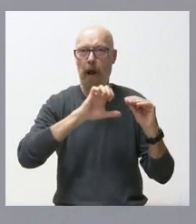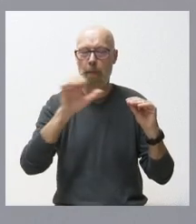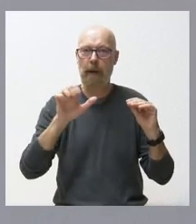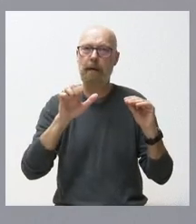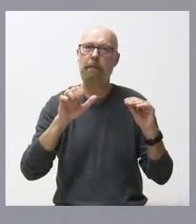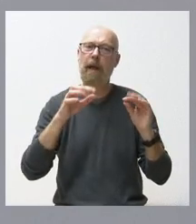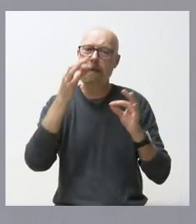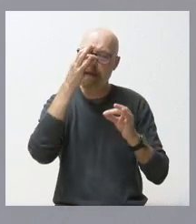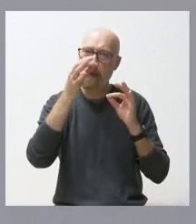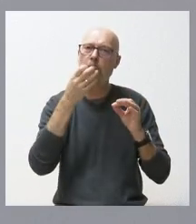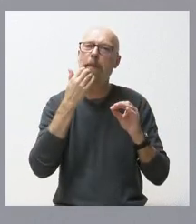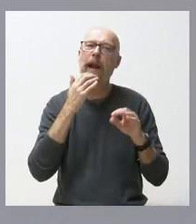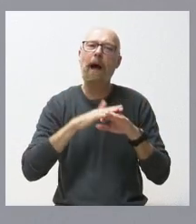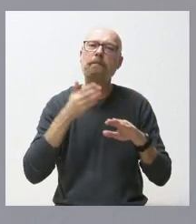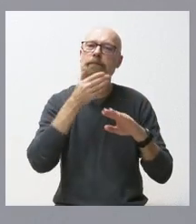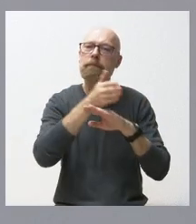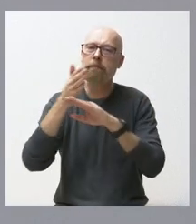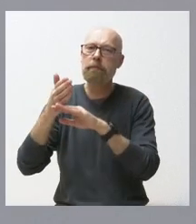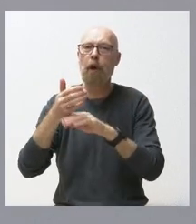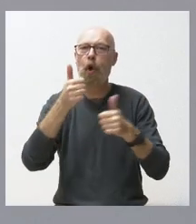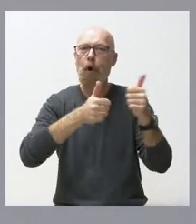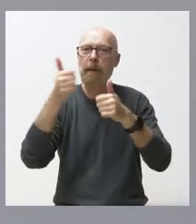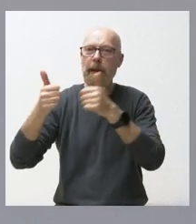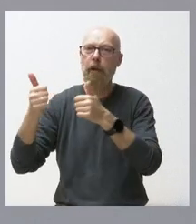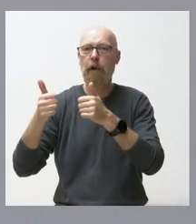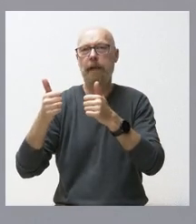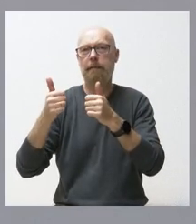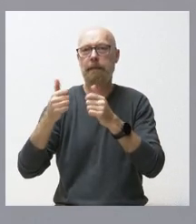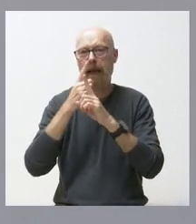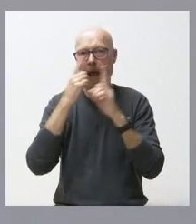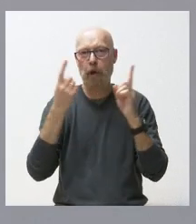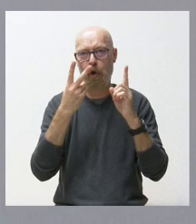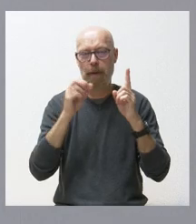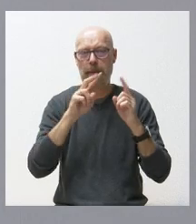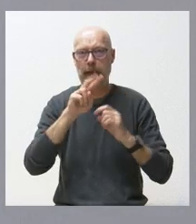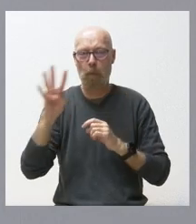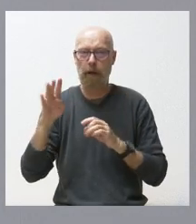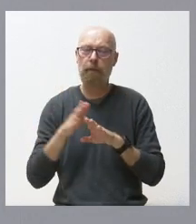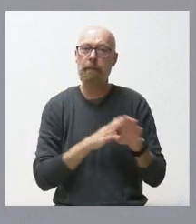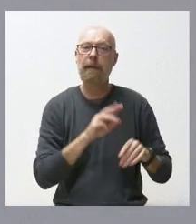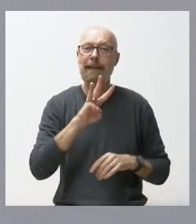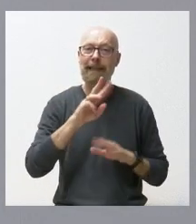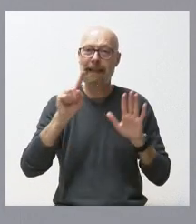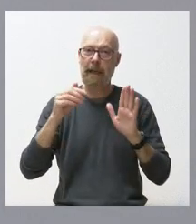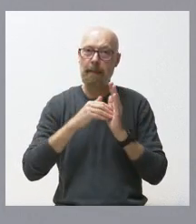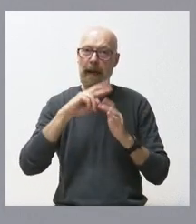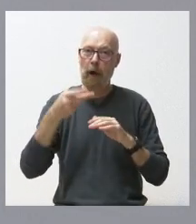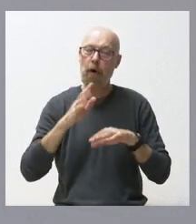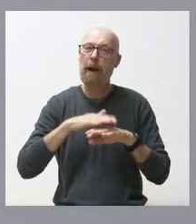para asistencia a otras competiciones o partidos celebrados durante año 2024. 36.000 euros para el desarrollo de la plataforma